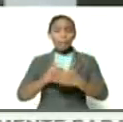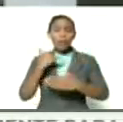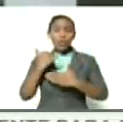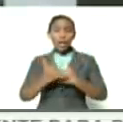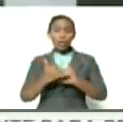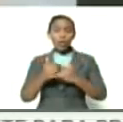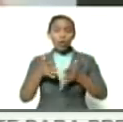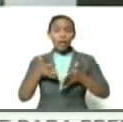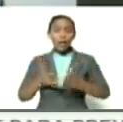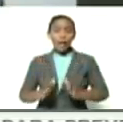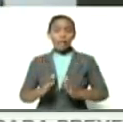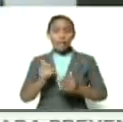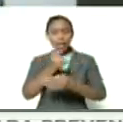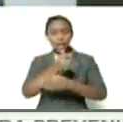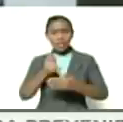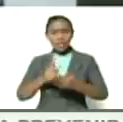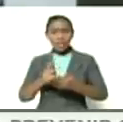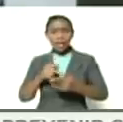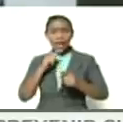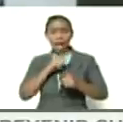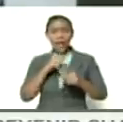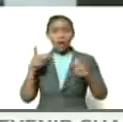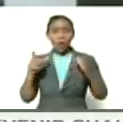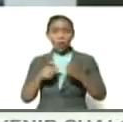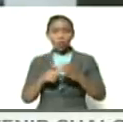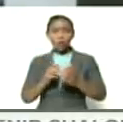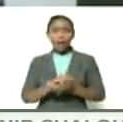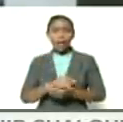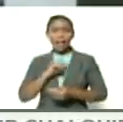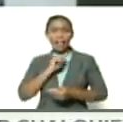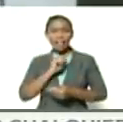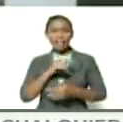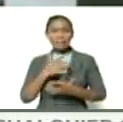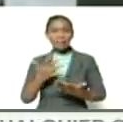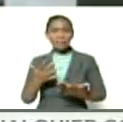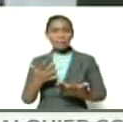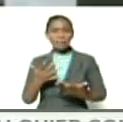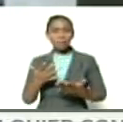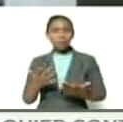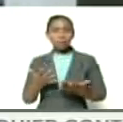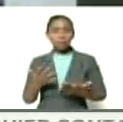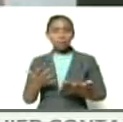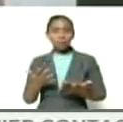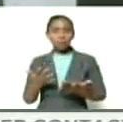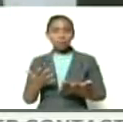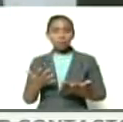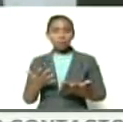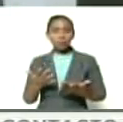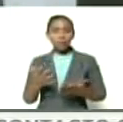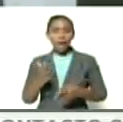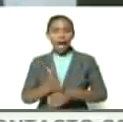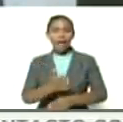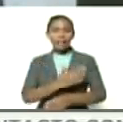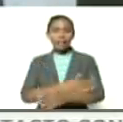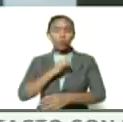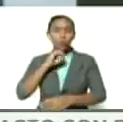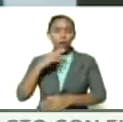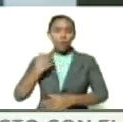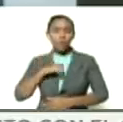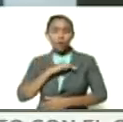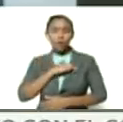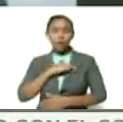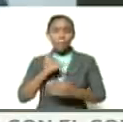nace que usted lo ha delineado bien que nace en Angostura es la el el antecedente de nuestro